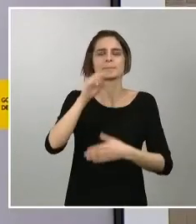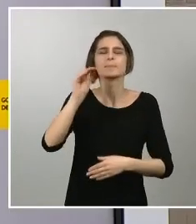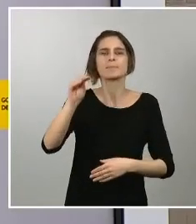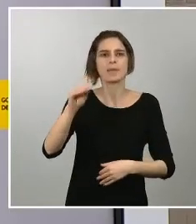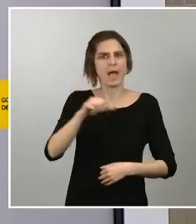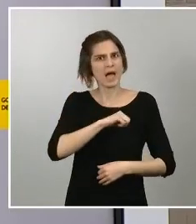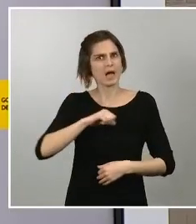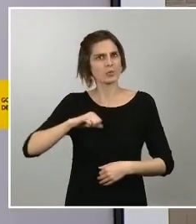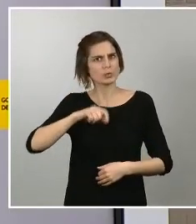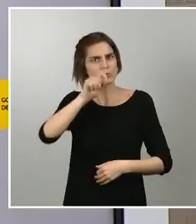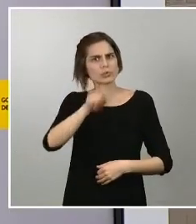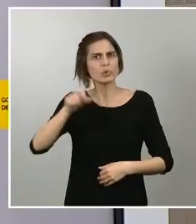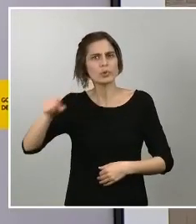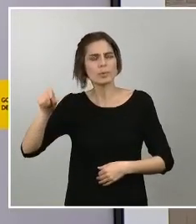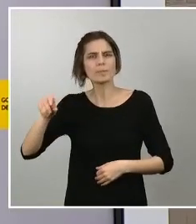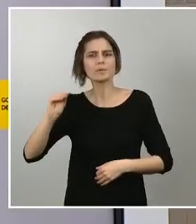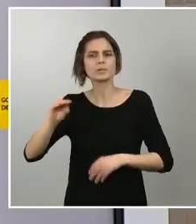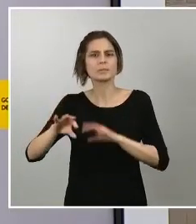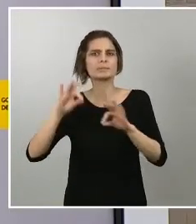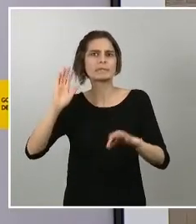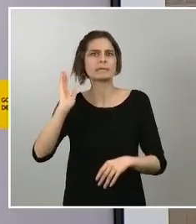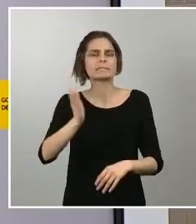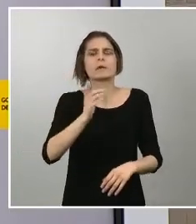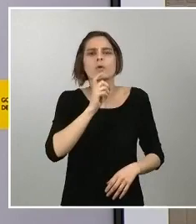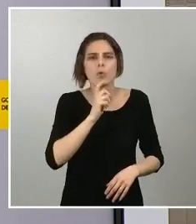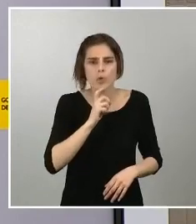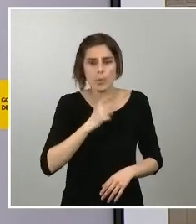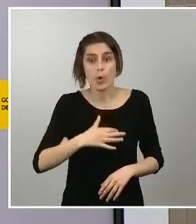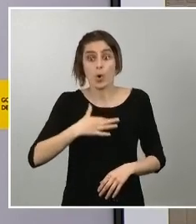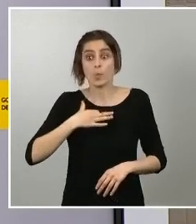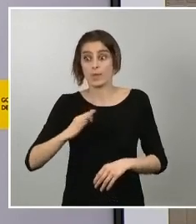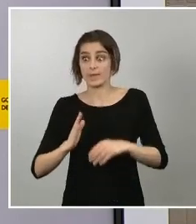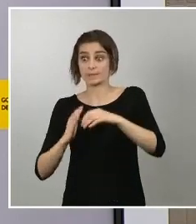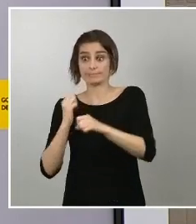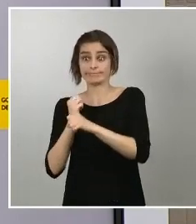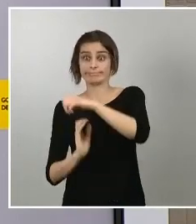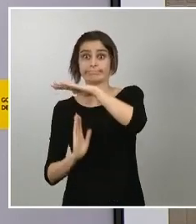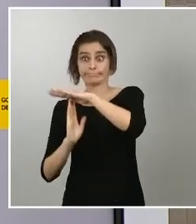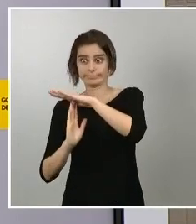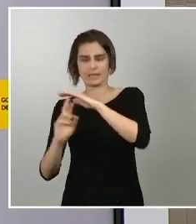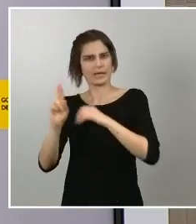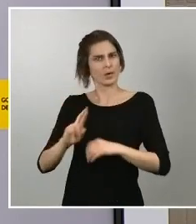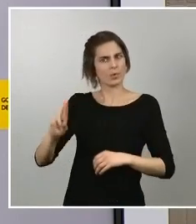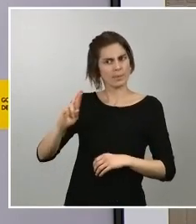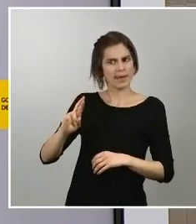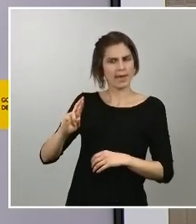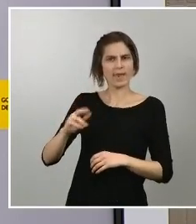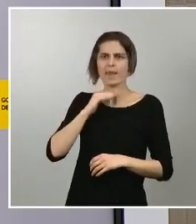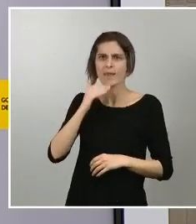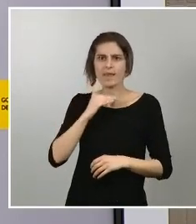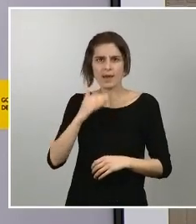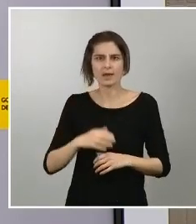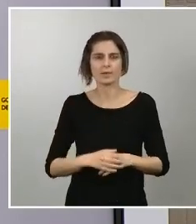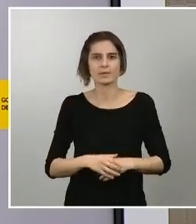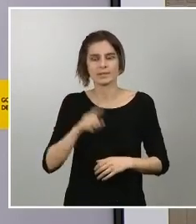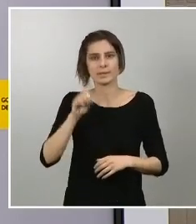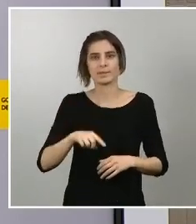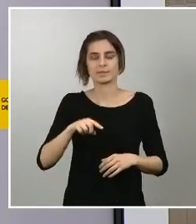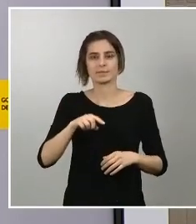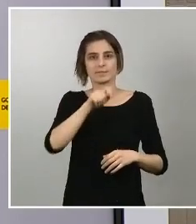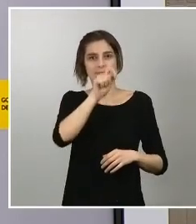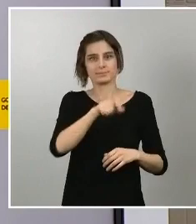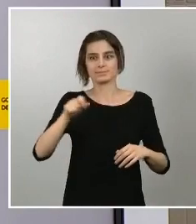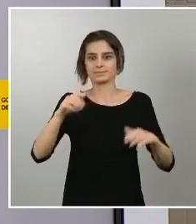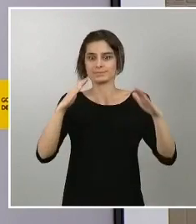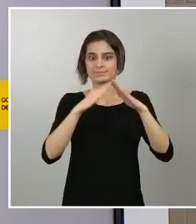de ver compensada la paralización y en cuanto a las personas con reducción de jornada cómo casa la recuperación de horas con esa reducción para cuidar es